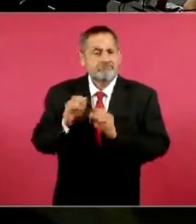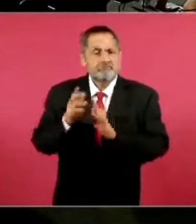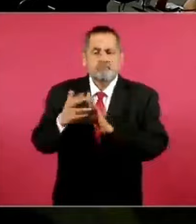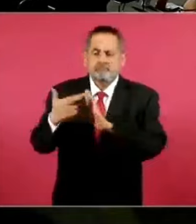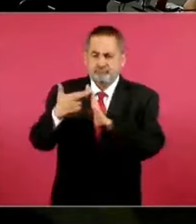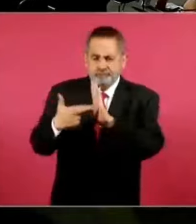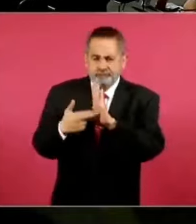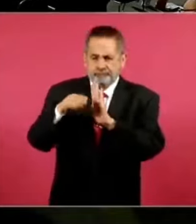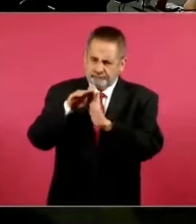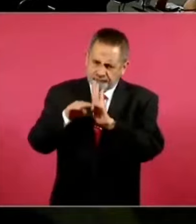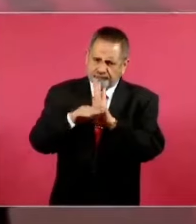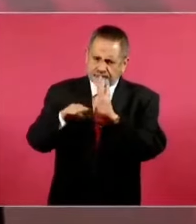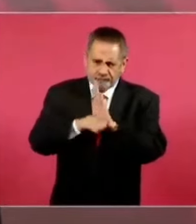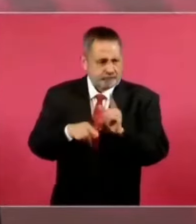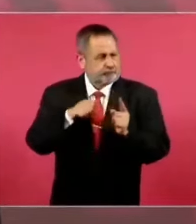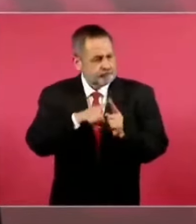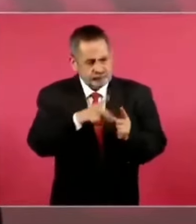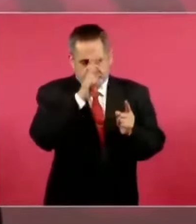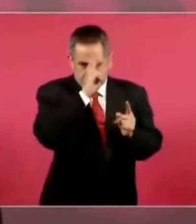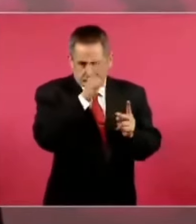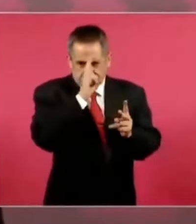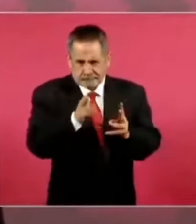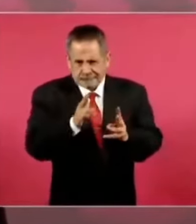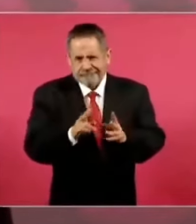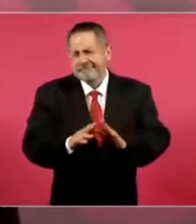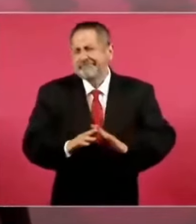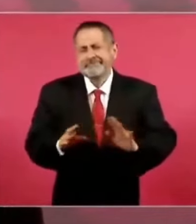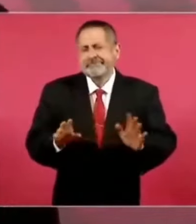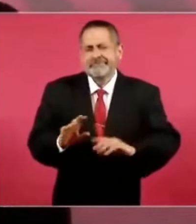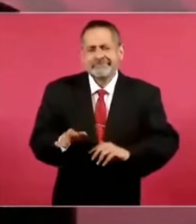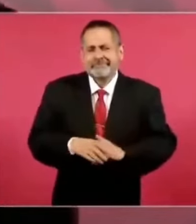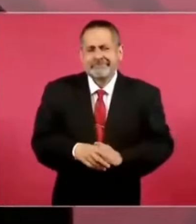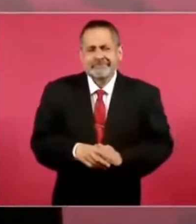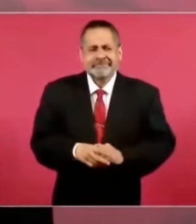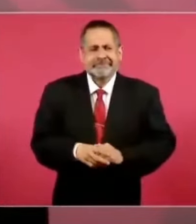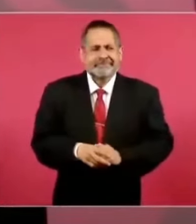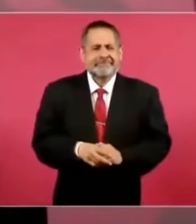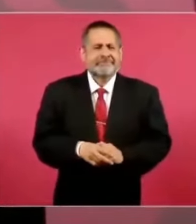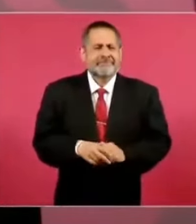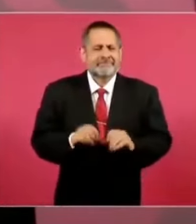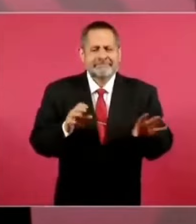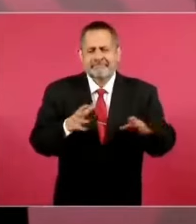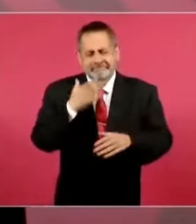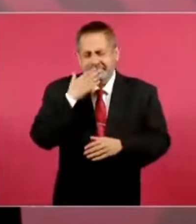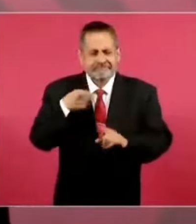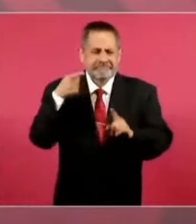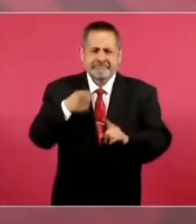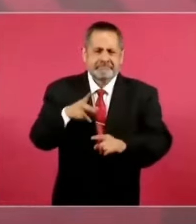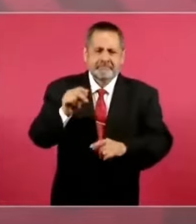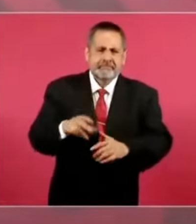no estamos en eso.